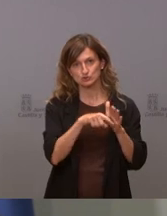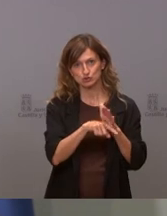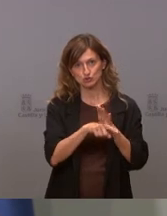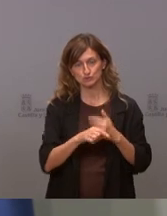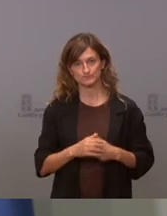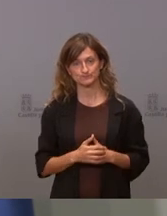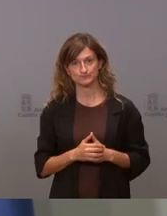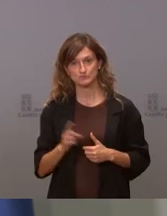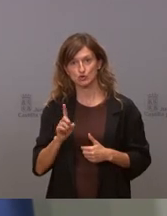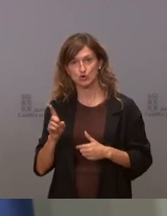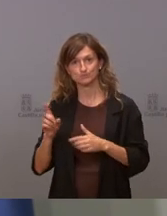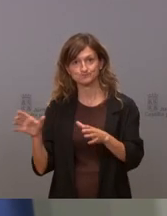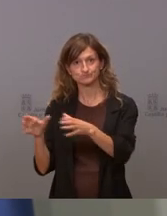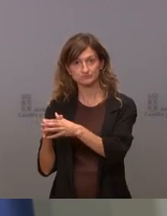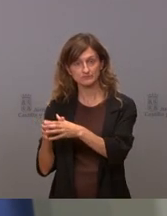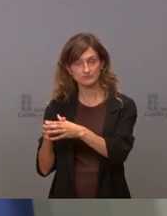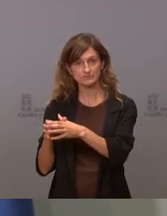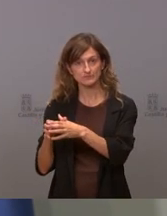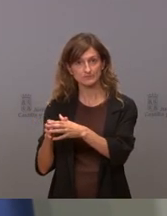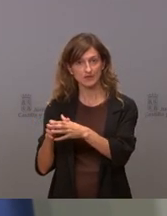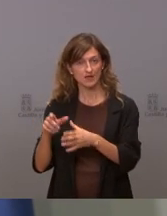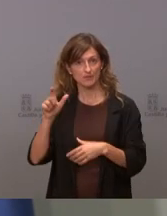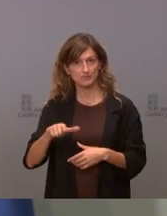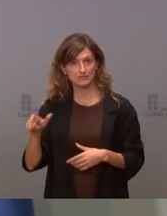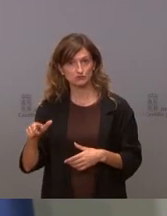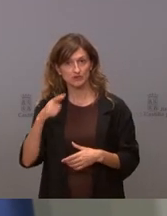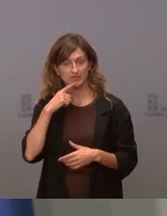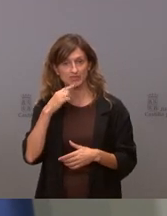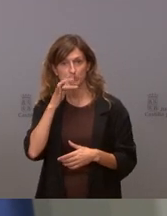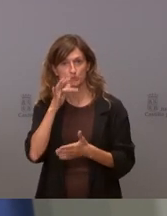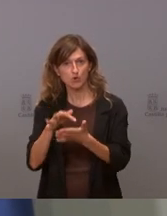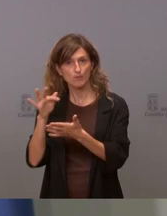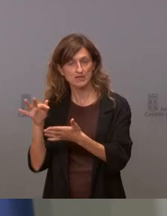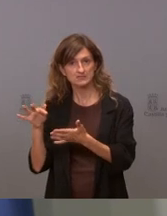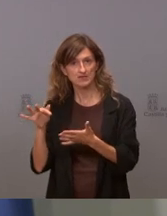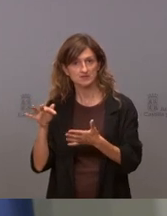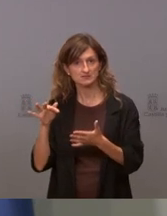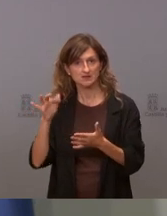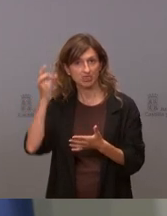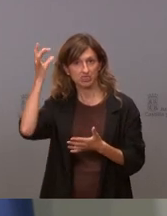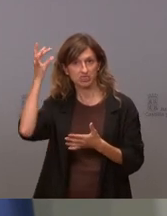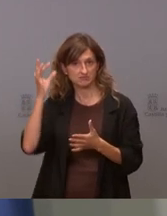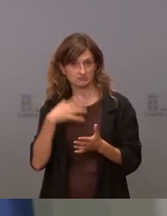en el bloque de la gente que promete unicornios